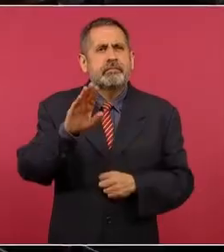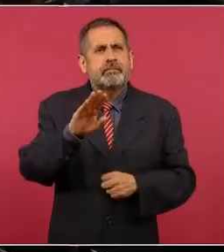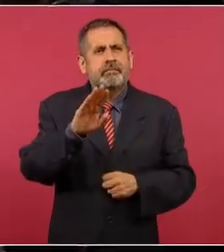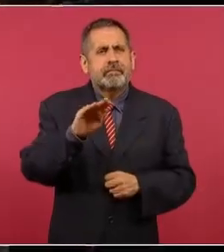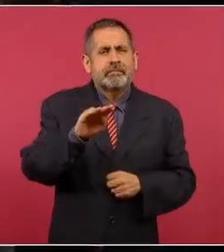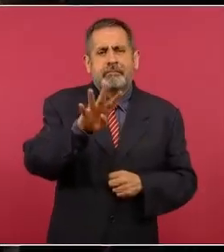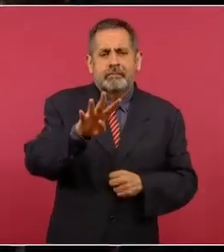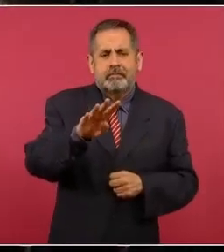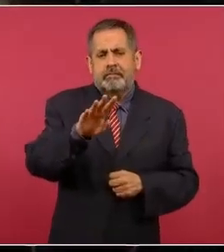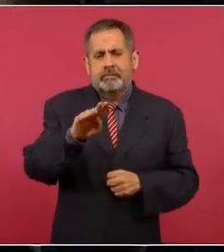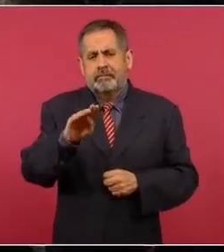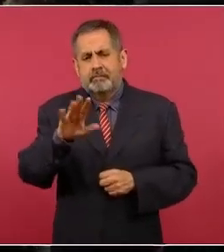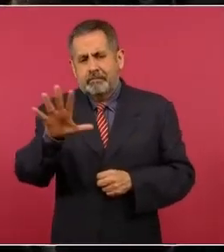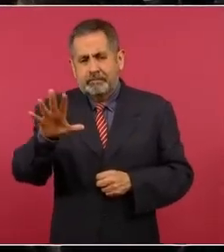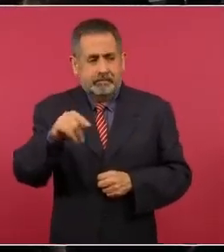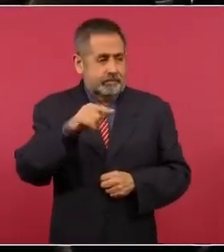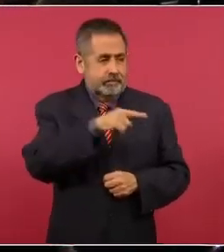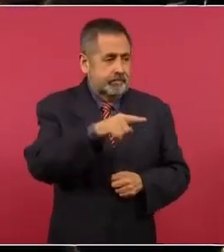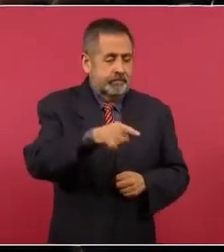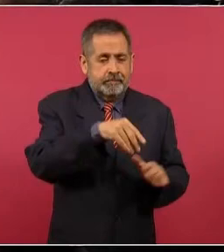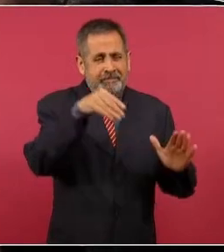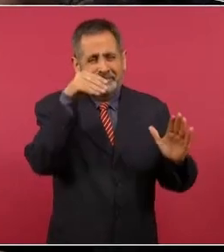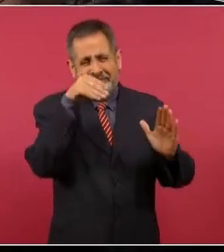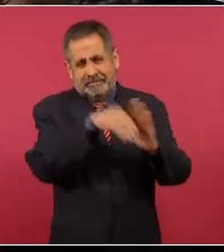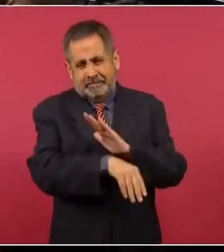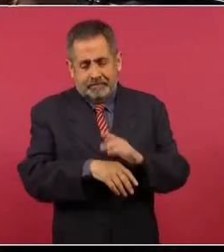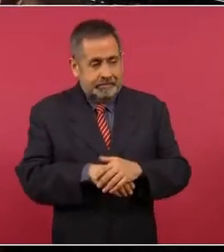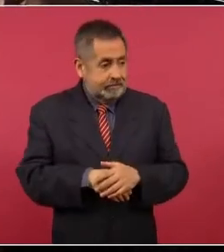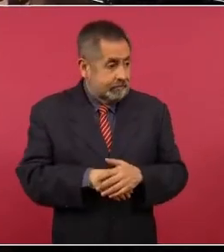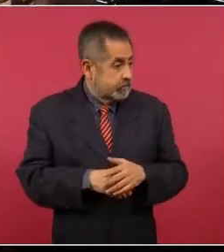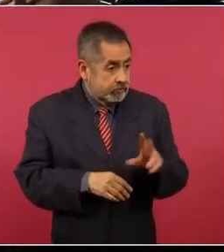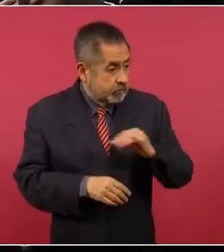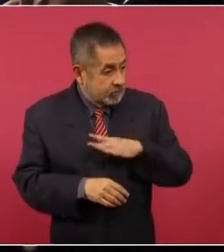95, se le rescató